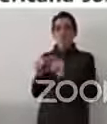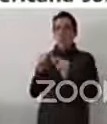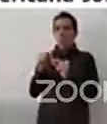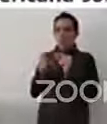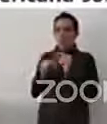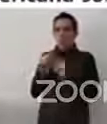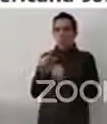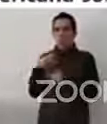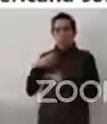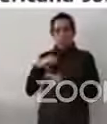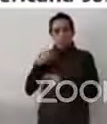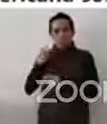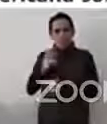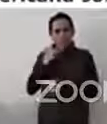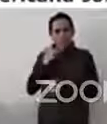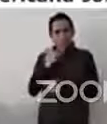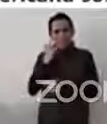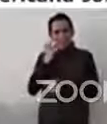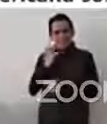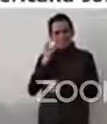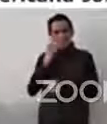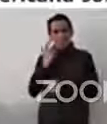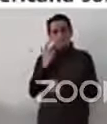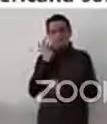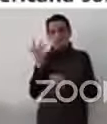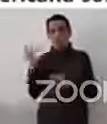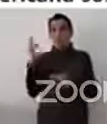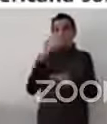negociación. Y se los cuento en 30 segundos.